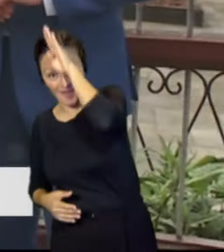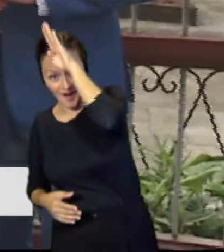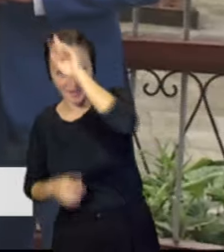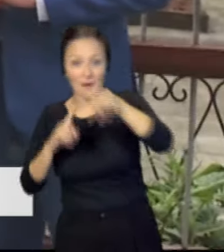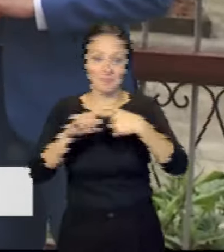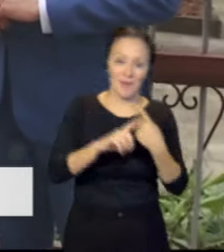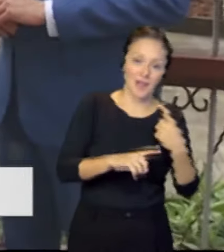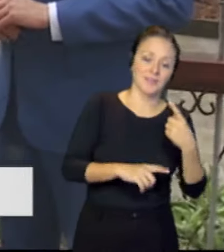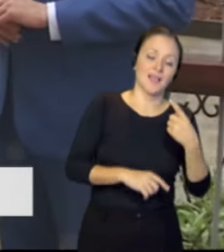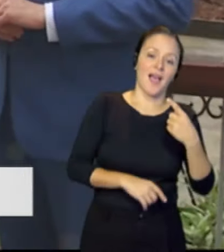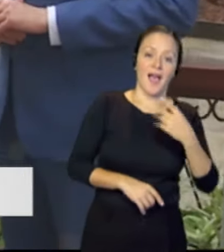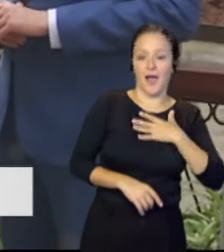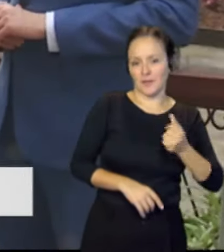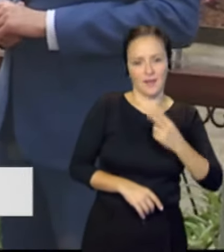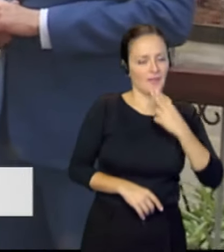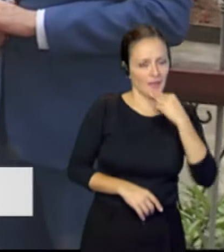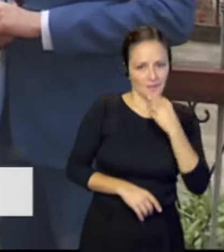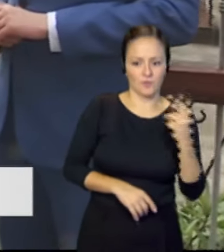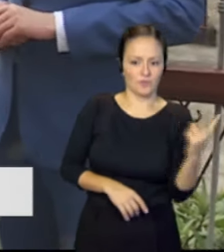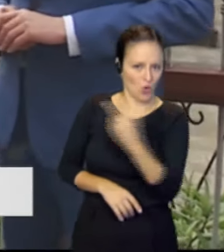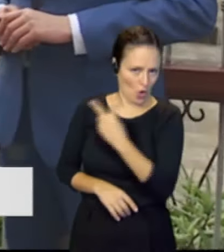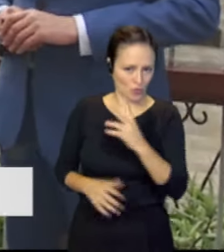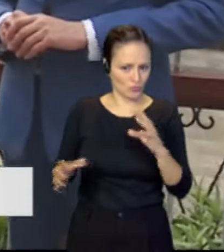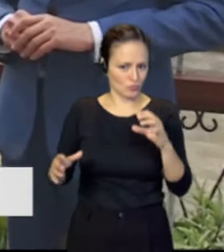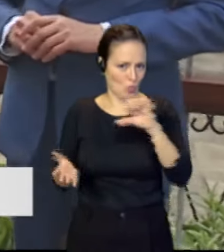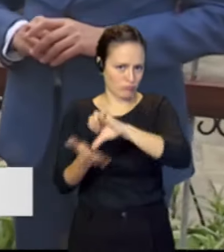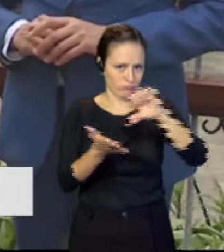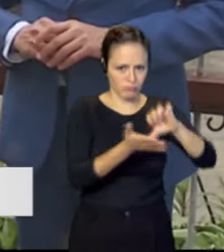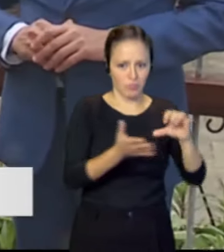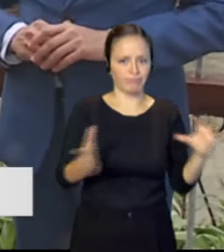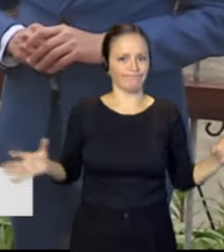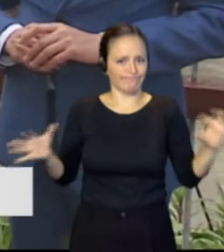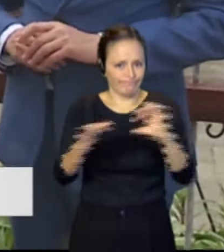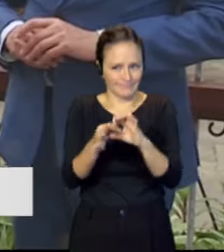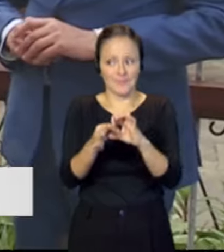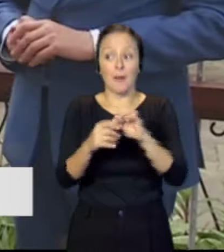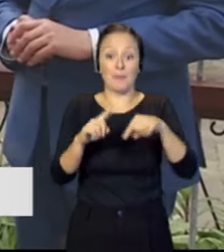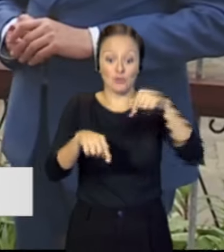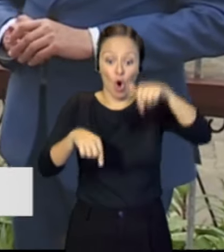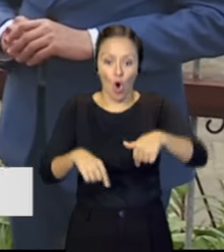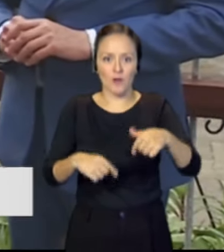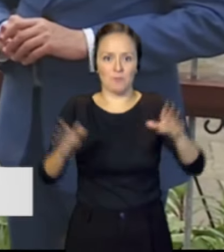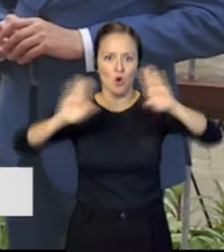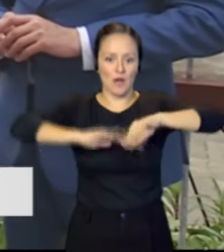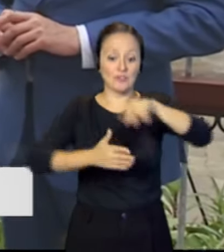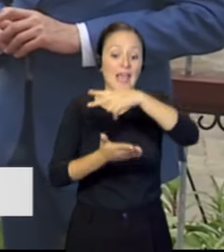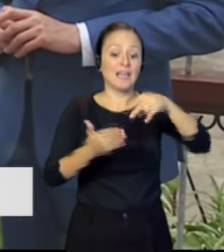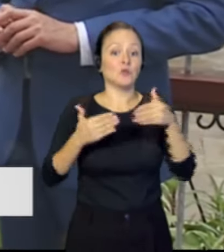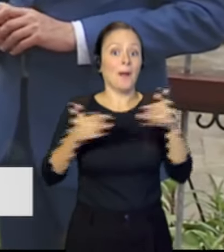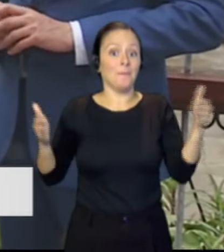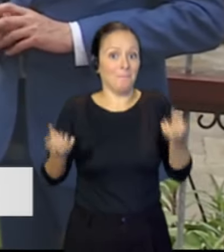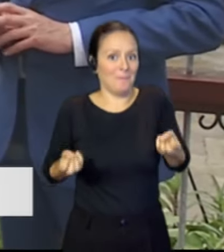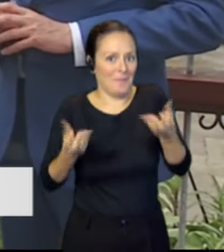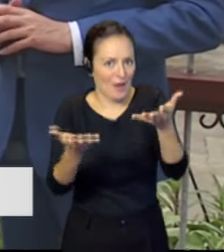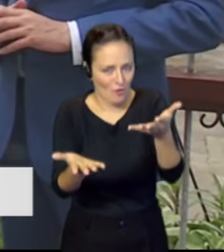Aranda, el alcalde de Calatayug, dos municipios hermanados. Hoy, además, con esa lectura del pregón, todavía un poquito más